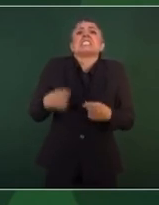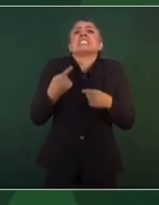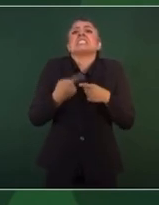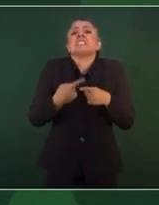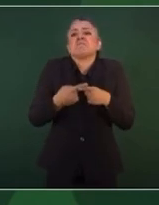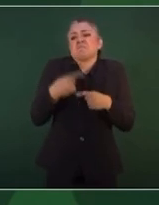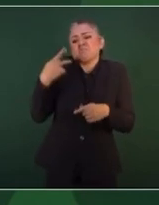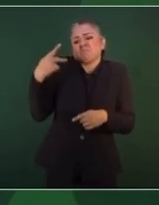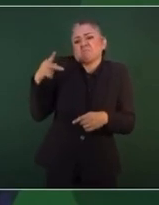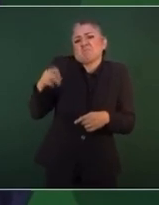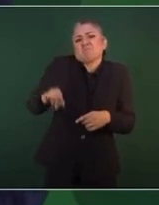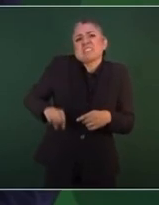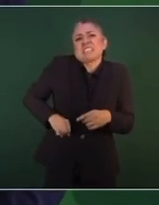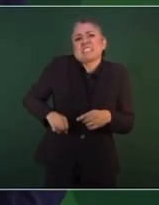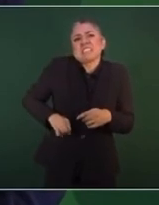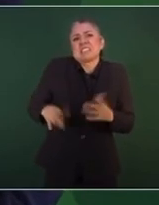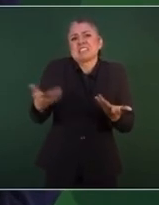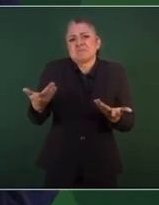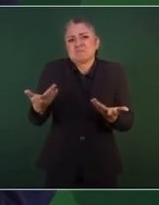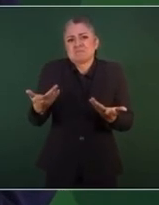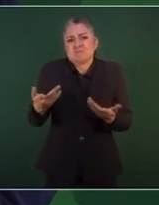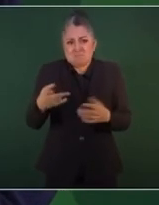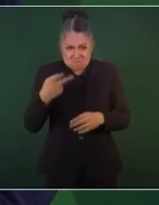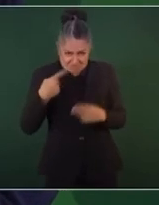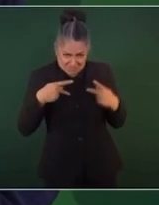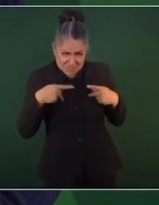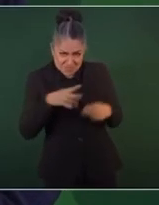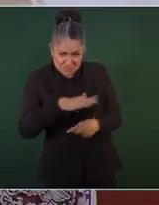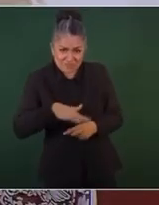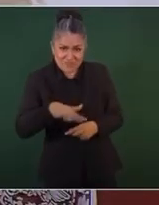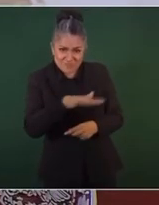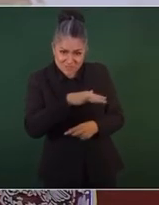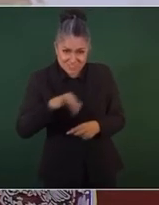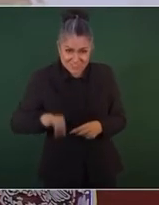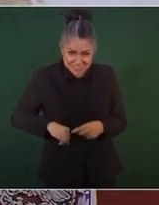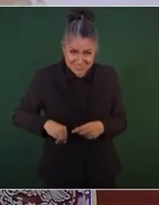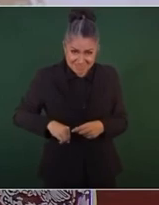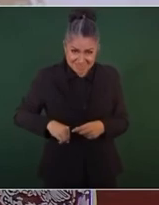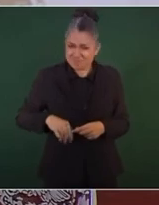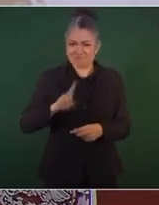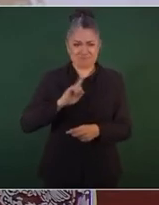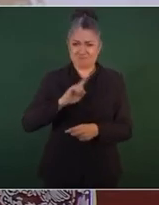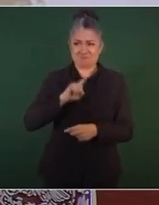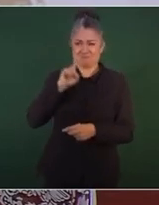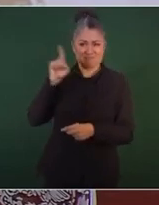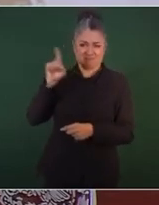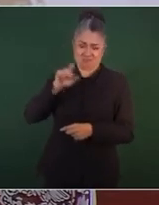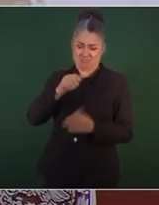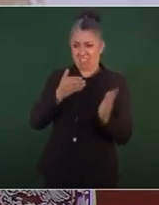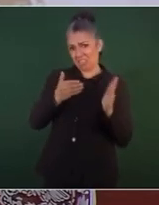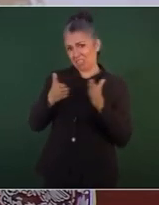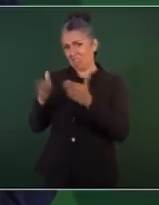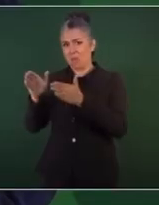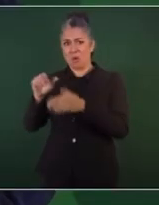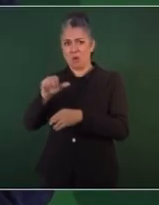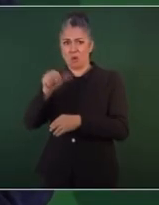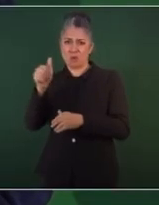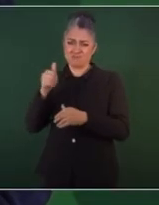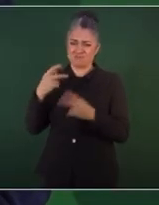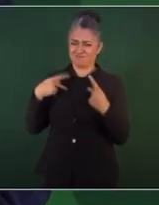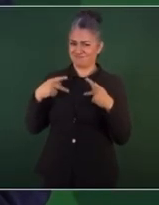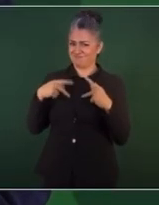representan, que no son los intereses del pueblo, de los